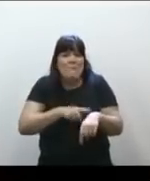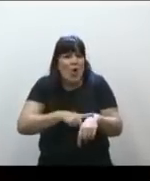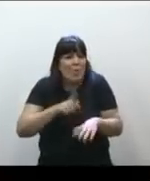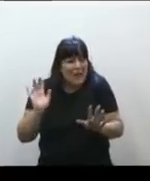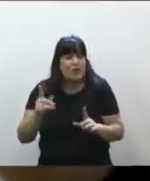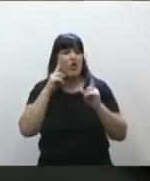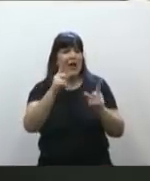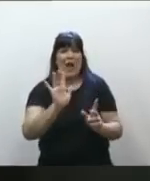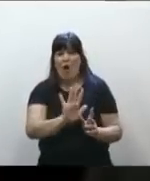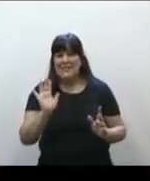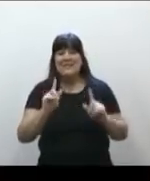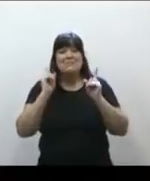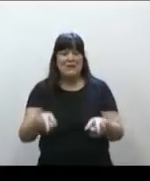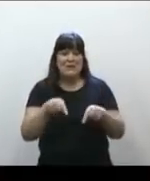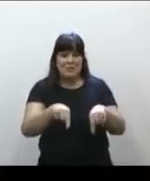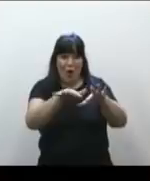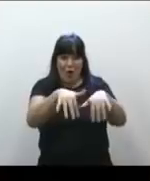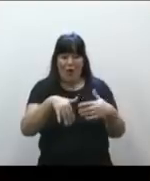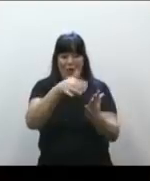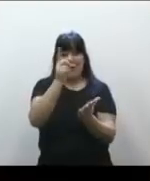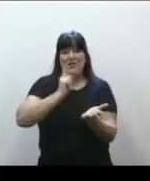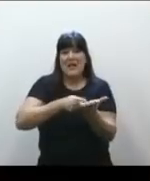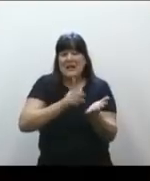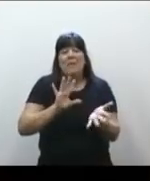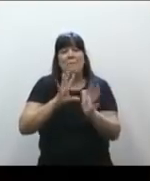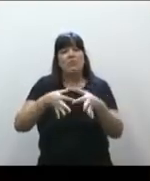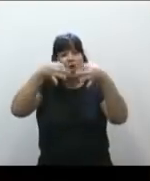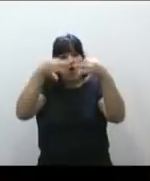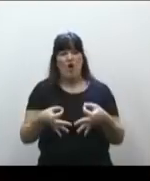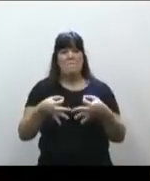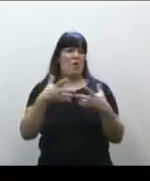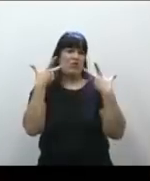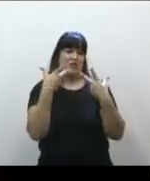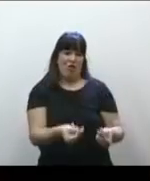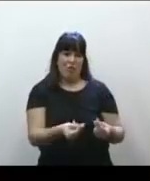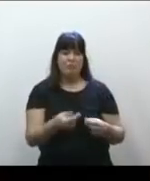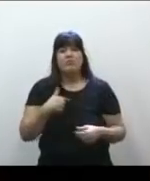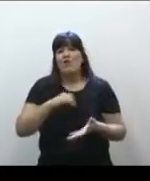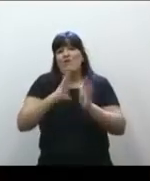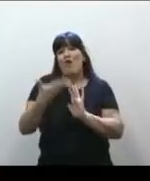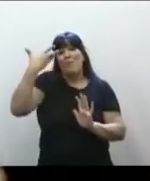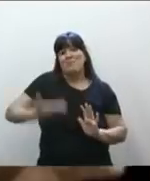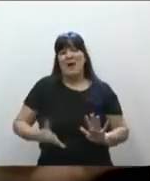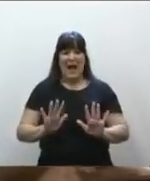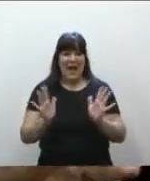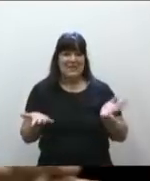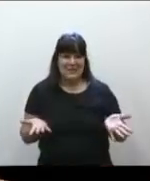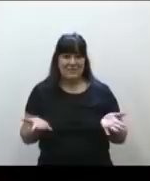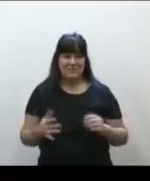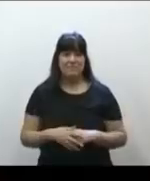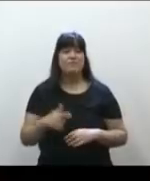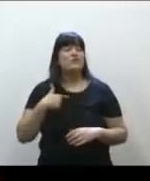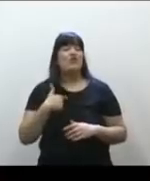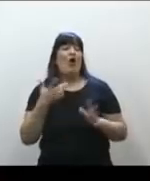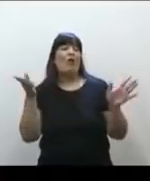referencia a este dictamen es lo que corresponde. Y uno es quien es y con ese no